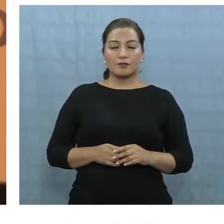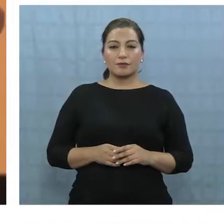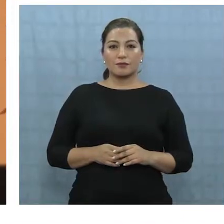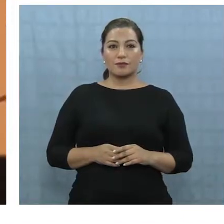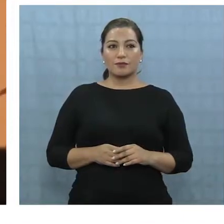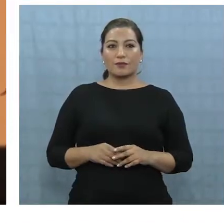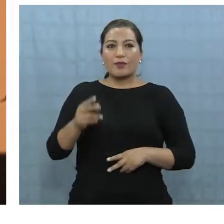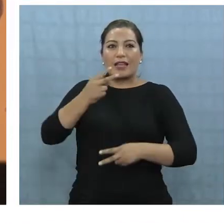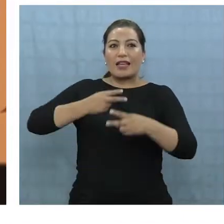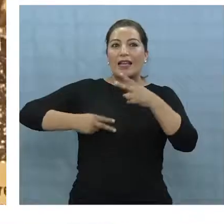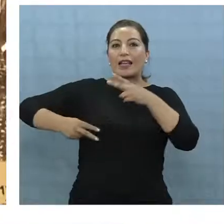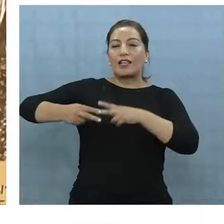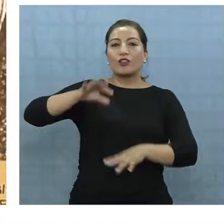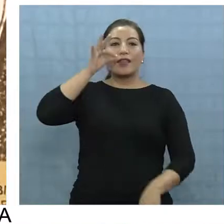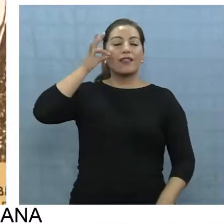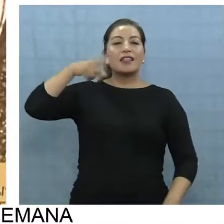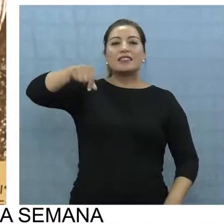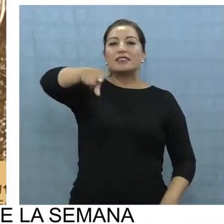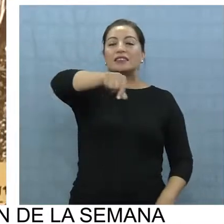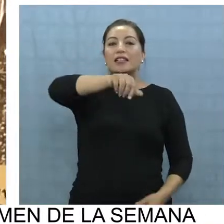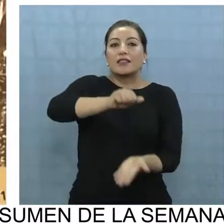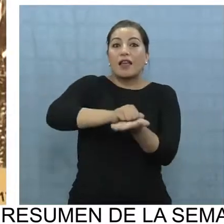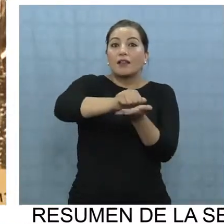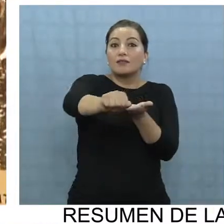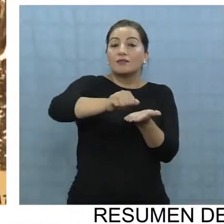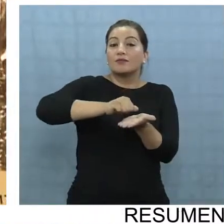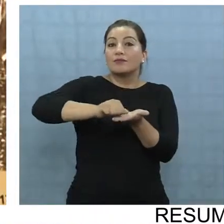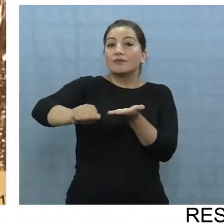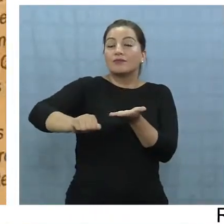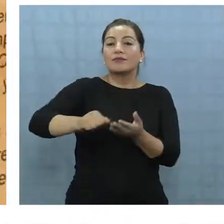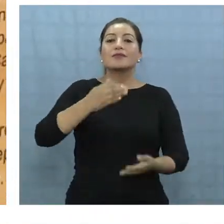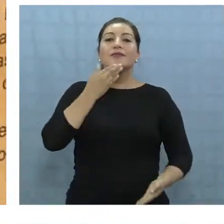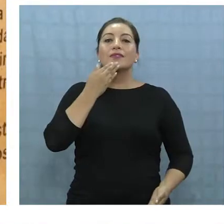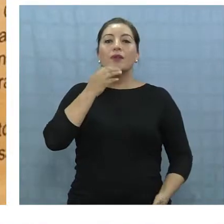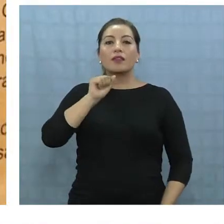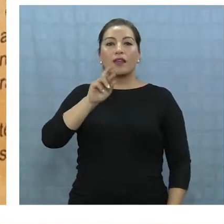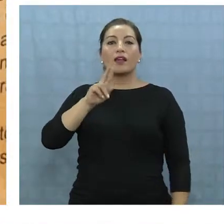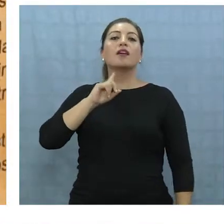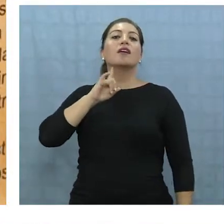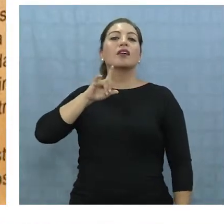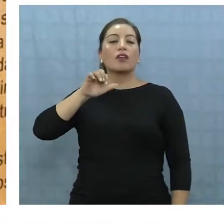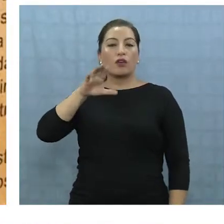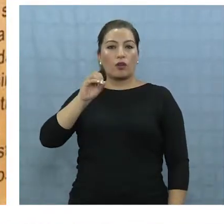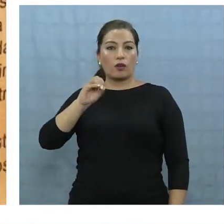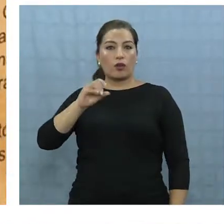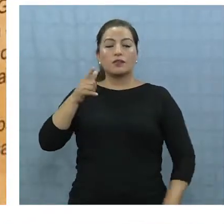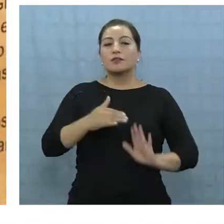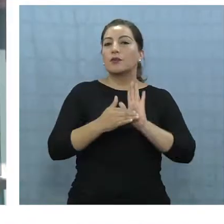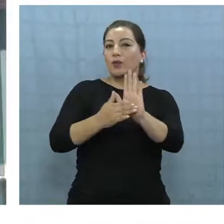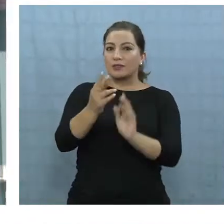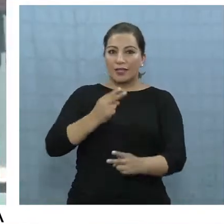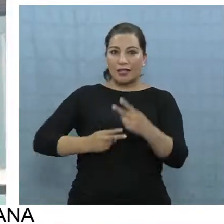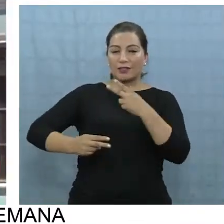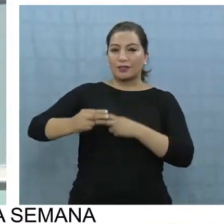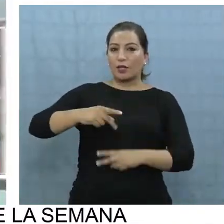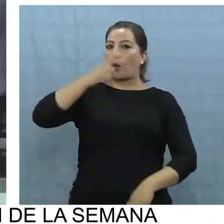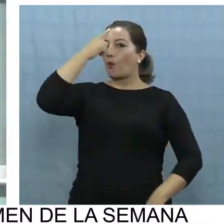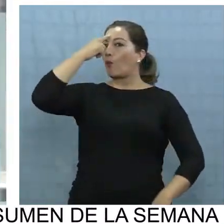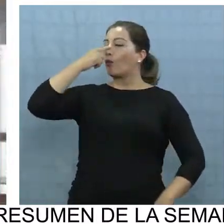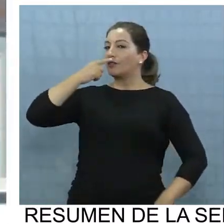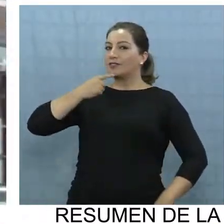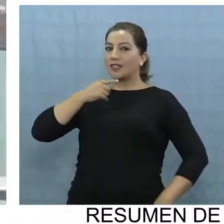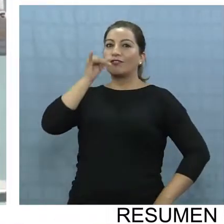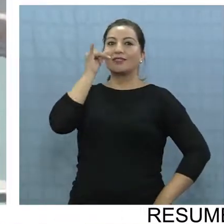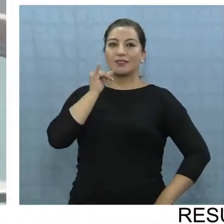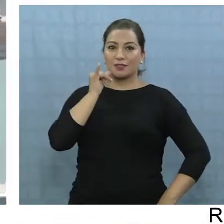La historia del salitre, la antropología y la arqueología forman parte de las muestras históricas del Museo